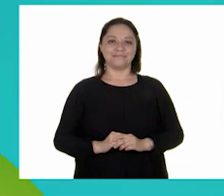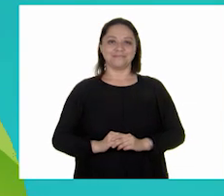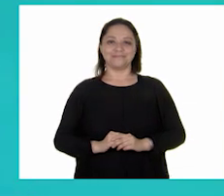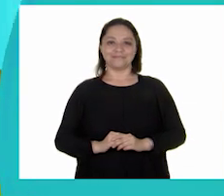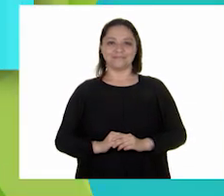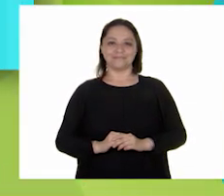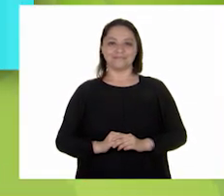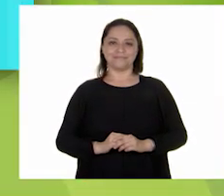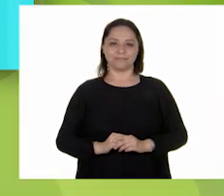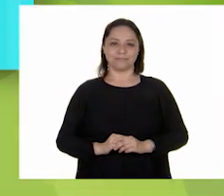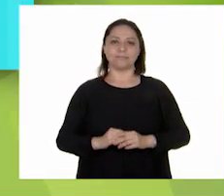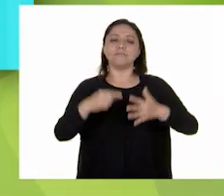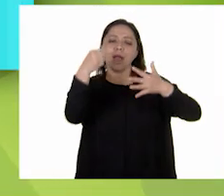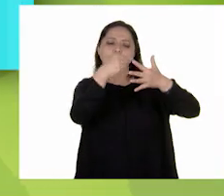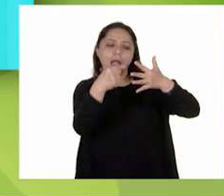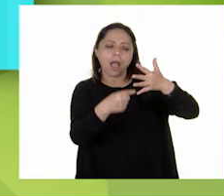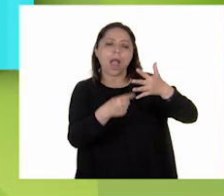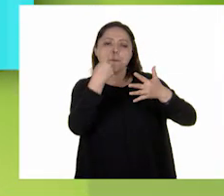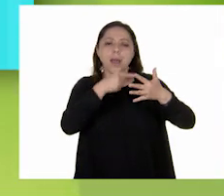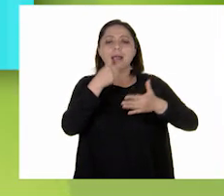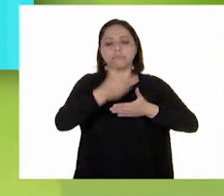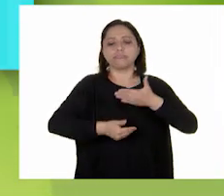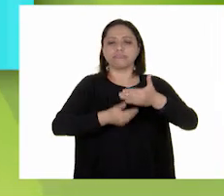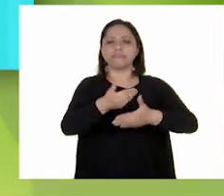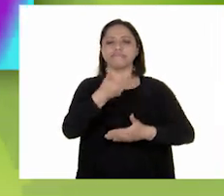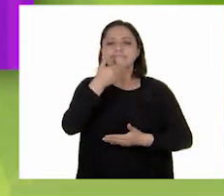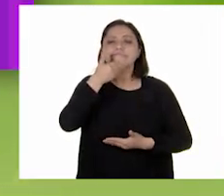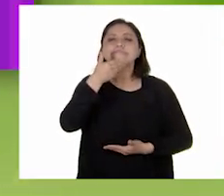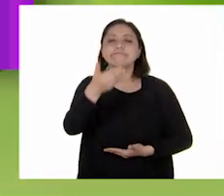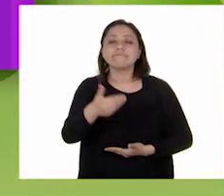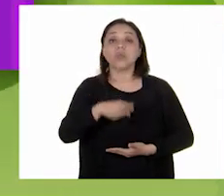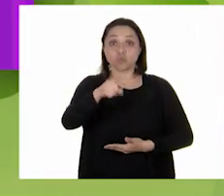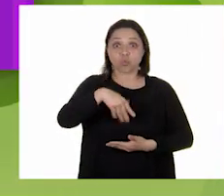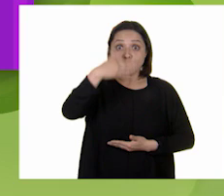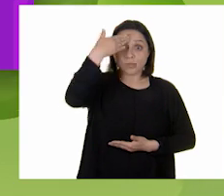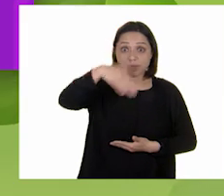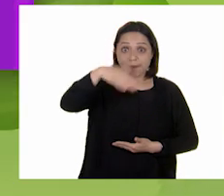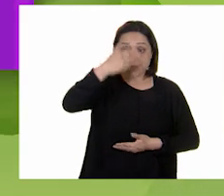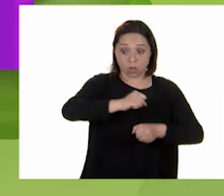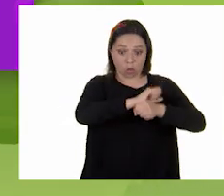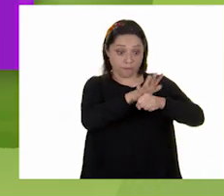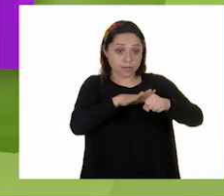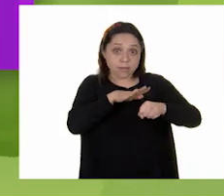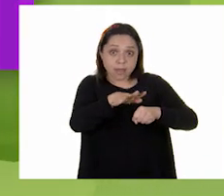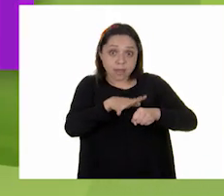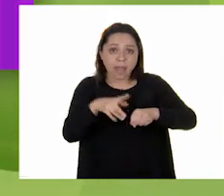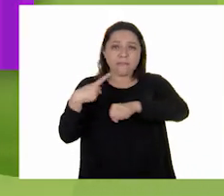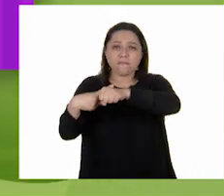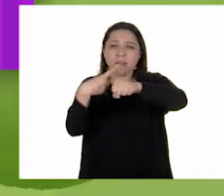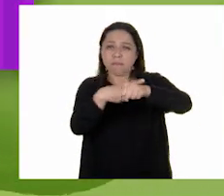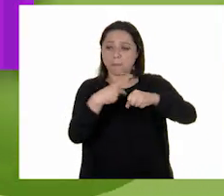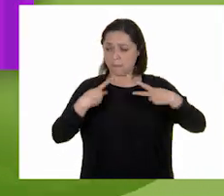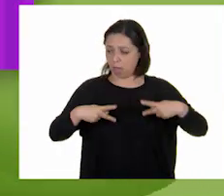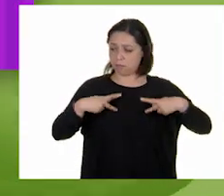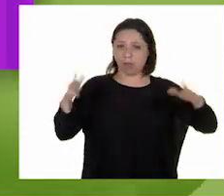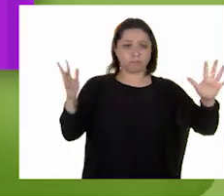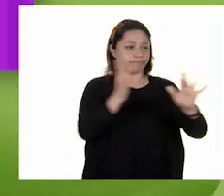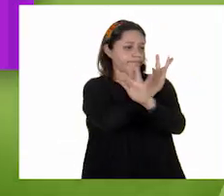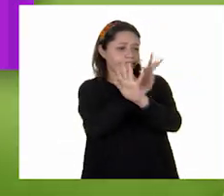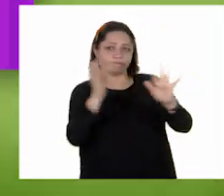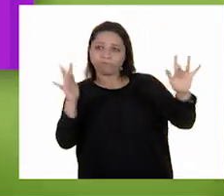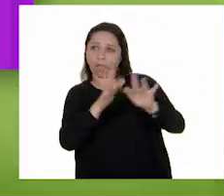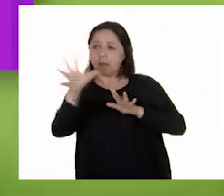Buenas prácticas para seguir adelante. Como todos sabemos, la COVID-19 es una enfermedad que se contagia muy